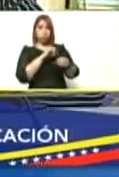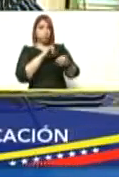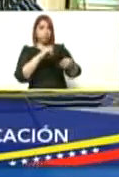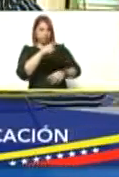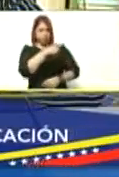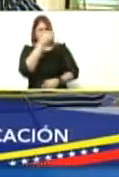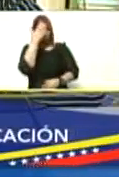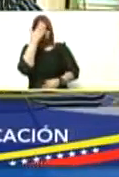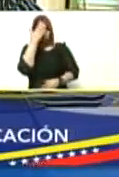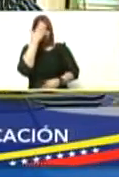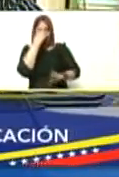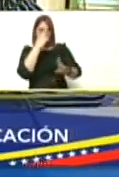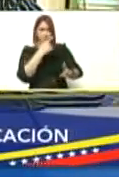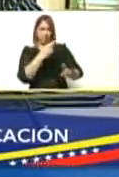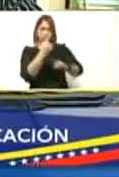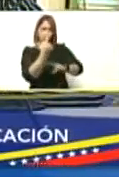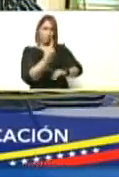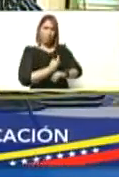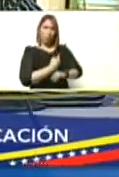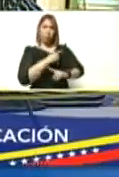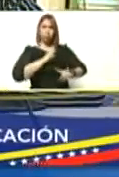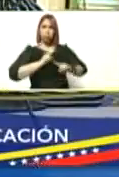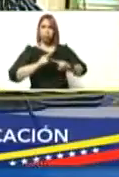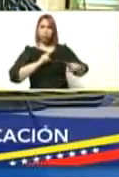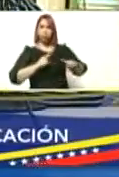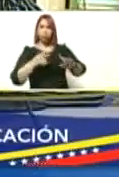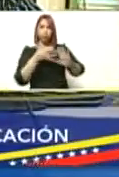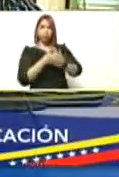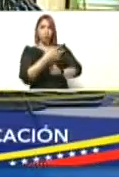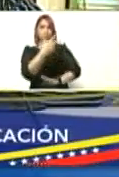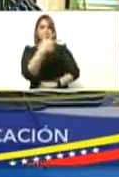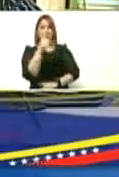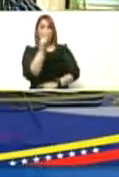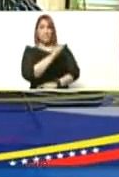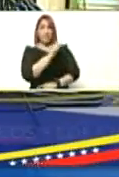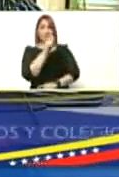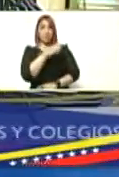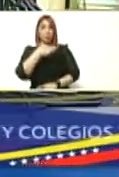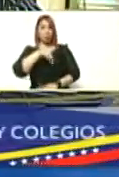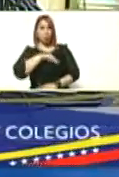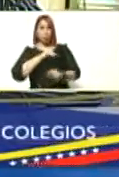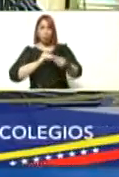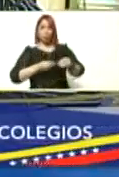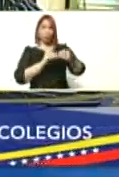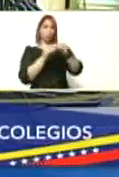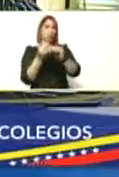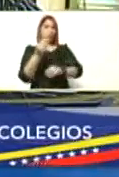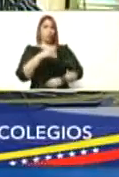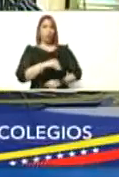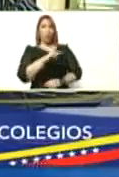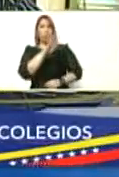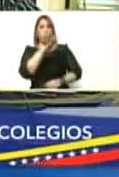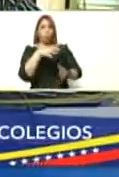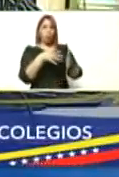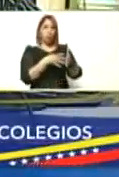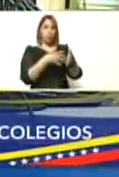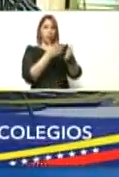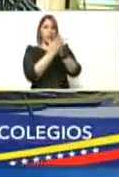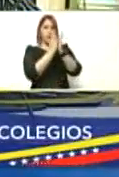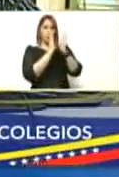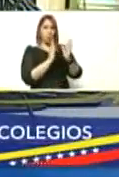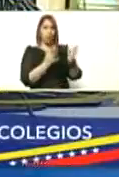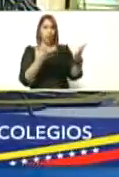usted pues cumpliendo sus instrucciones en estos tres meses recuperamos más de cuatro mil escuelas